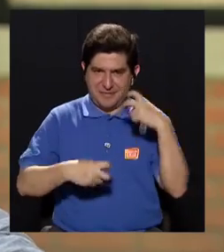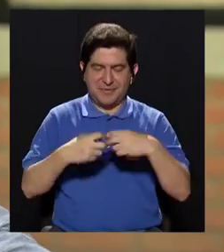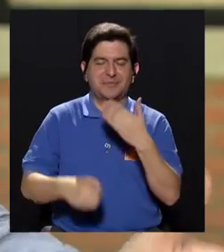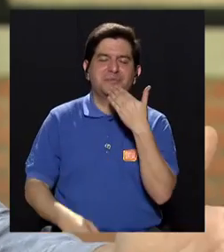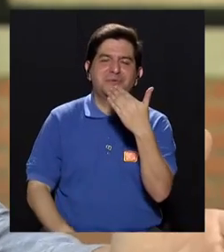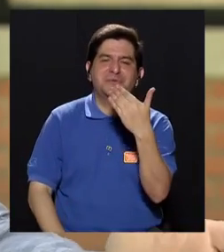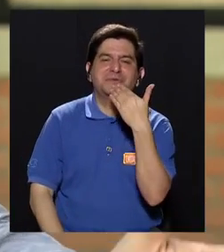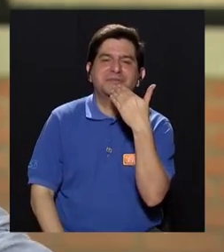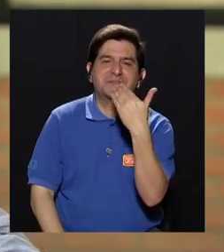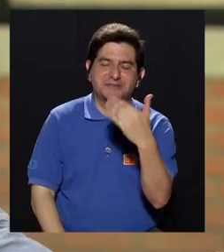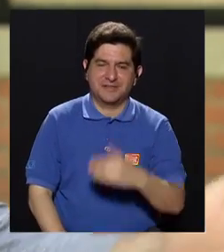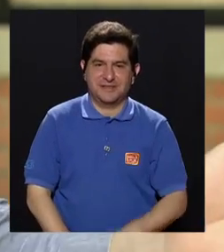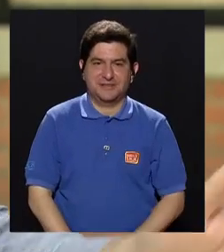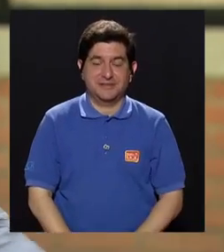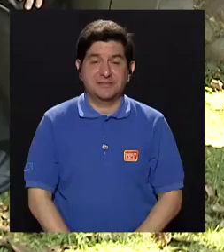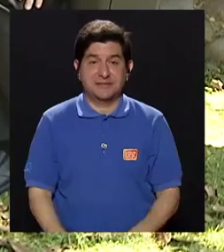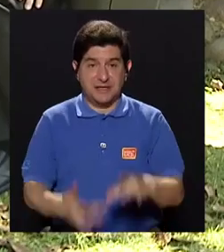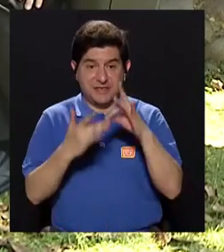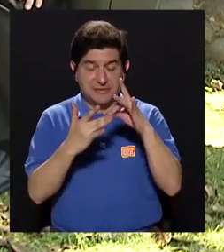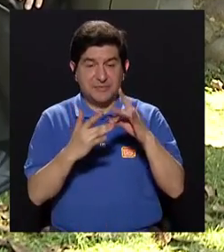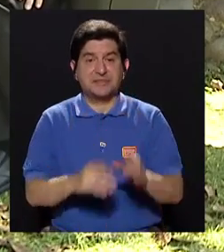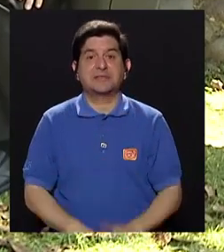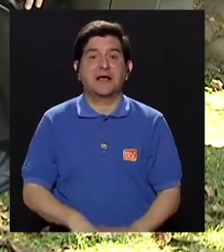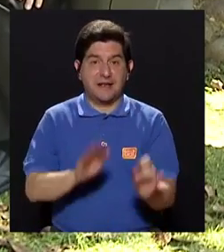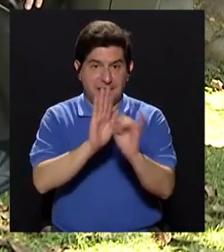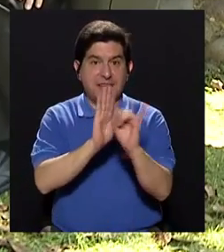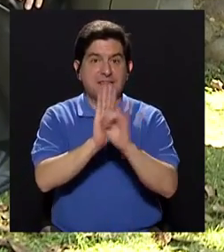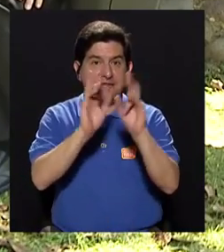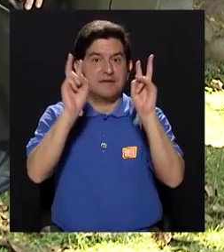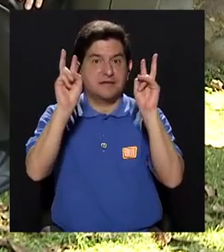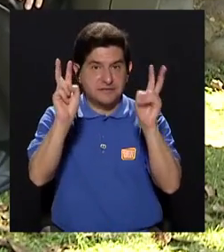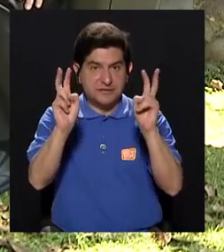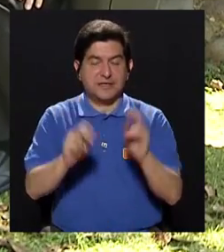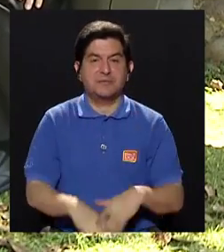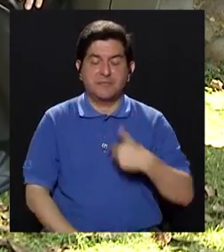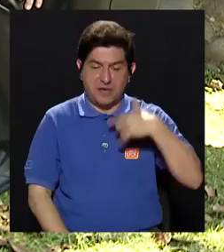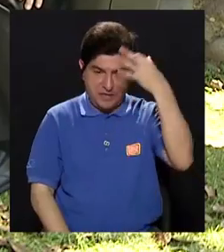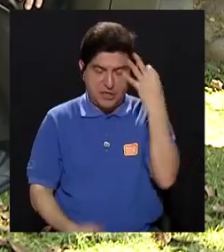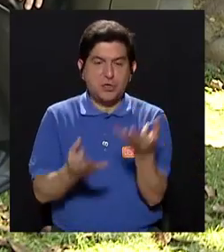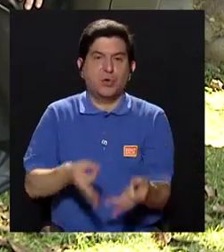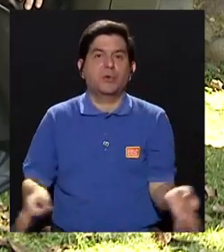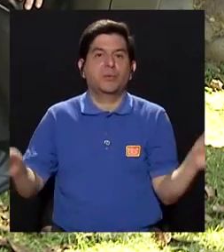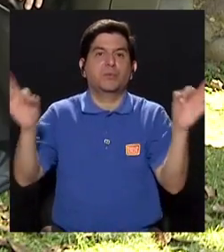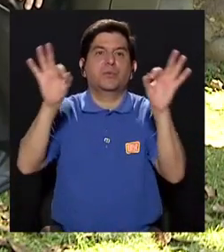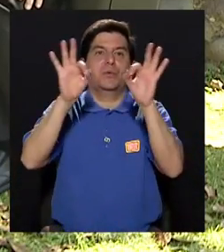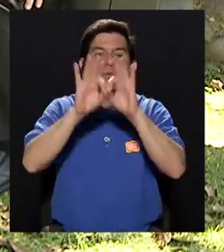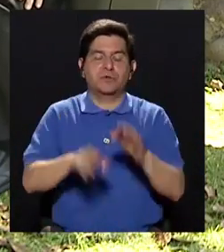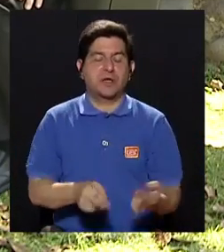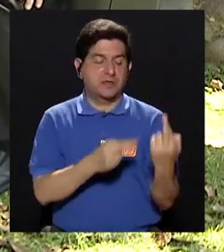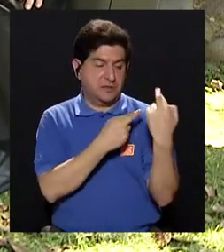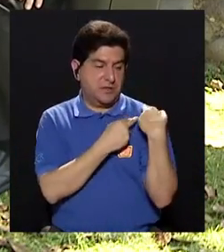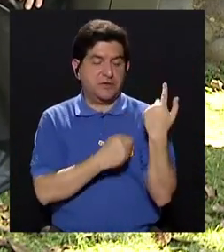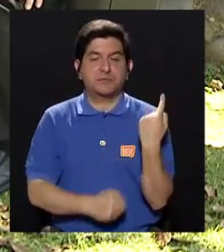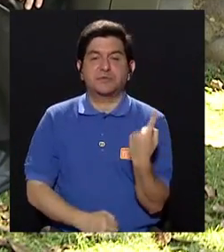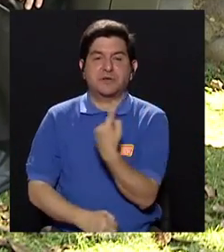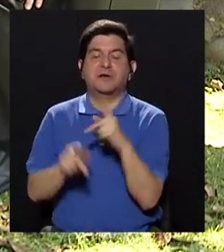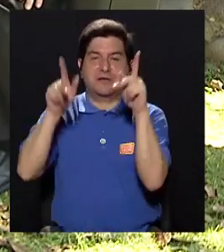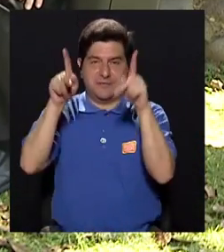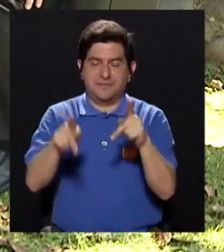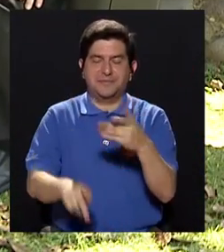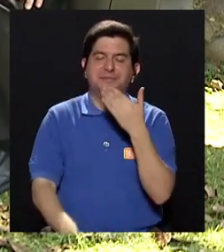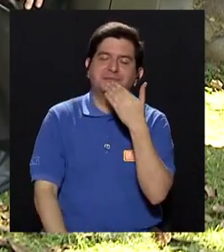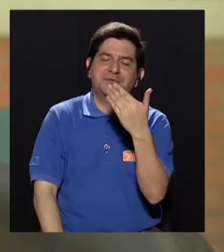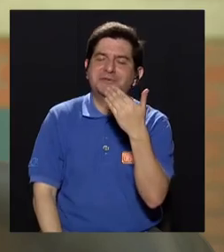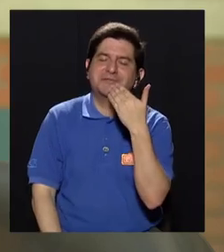programa. Le agradecemos muchísimo. Sobre todo, identificarnos con este tema que creo que es muy importante como responsabilidad de cada uno.